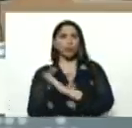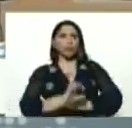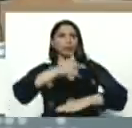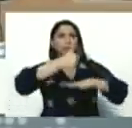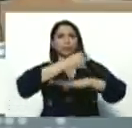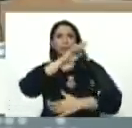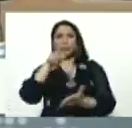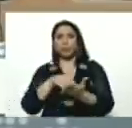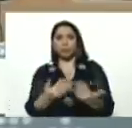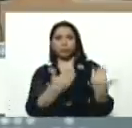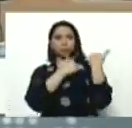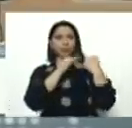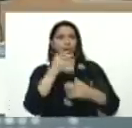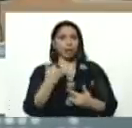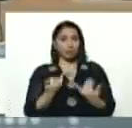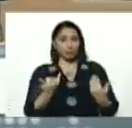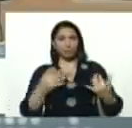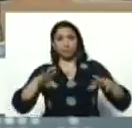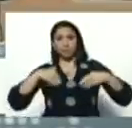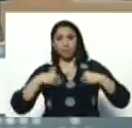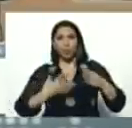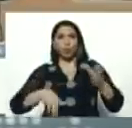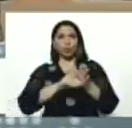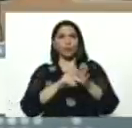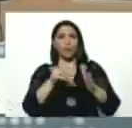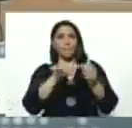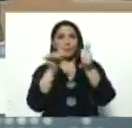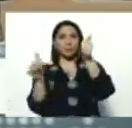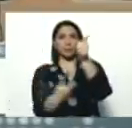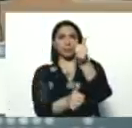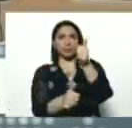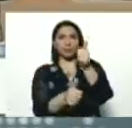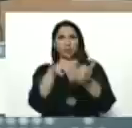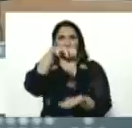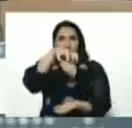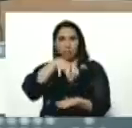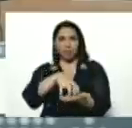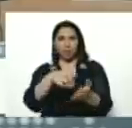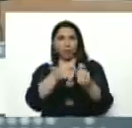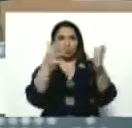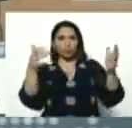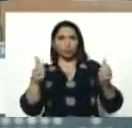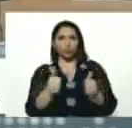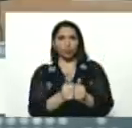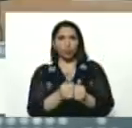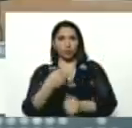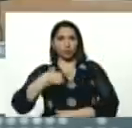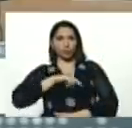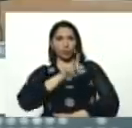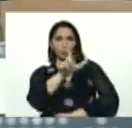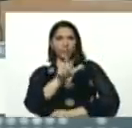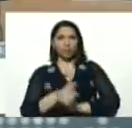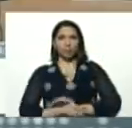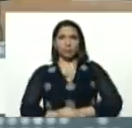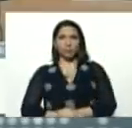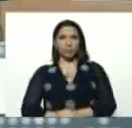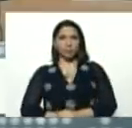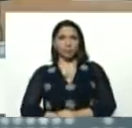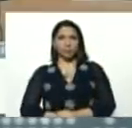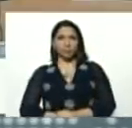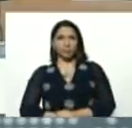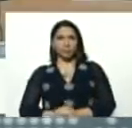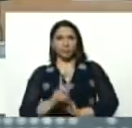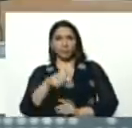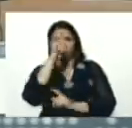Aristóbulo asume nuevamente, la vicepresidencia del estado, Anzuategui, de nuestro partido, y ha sido